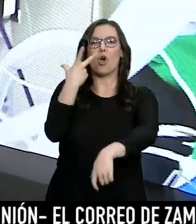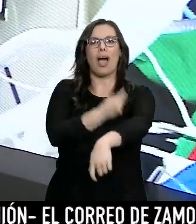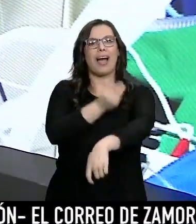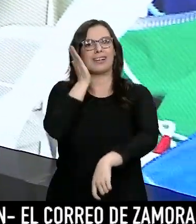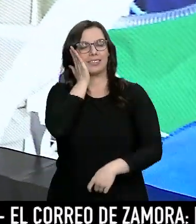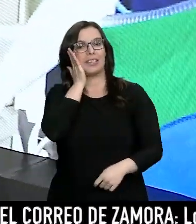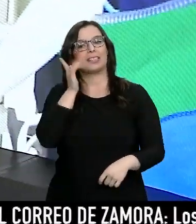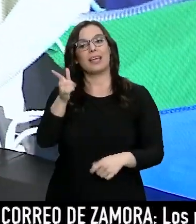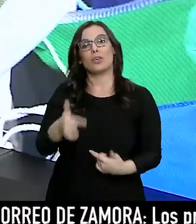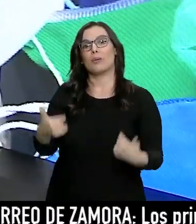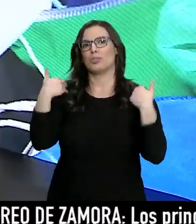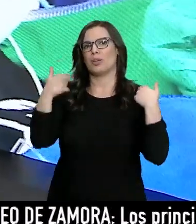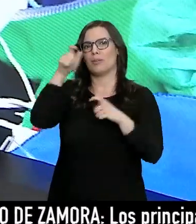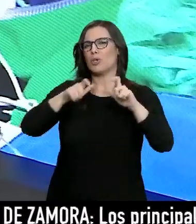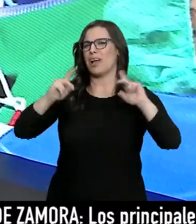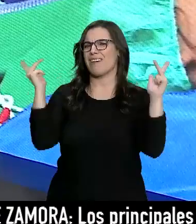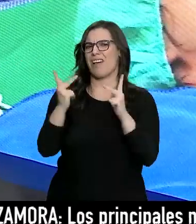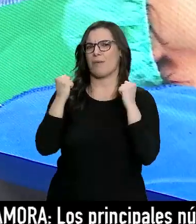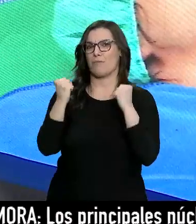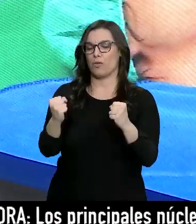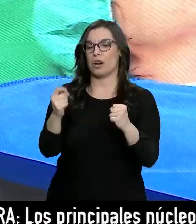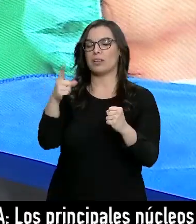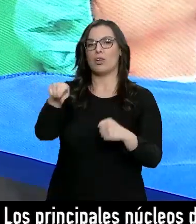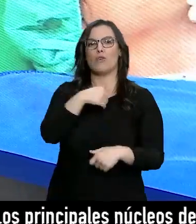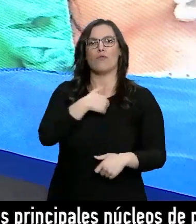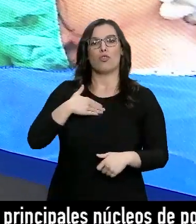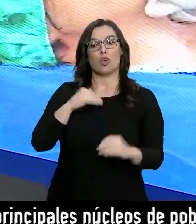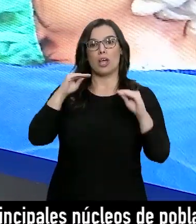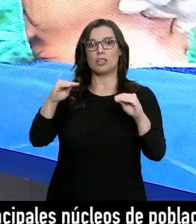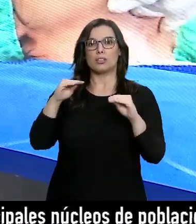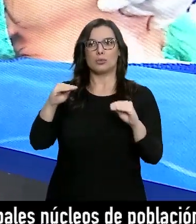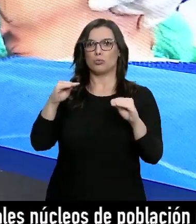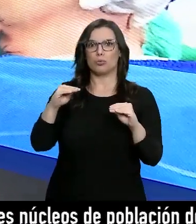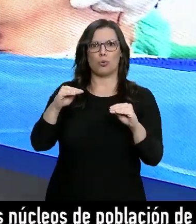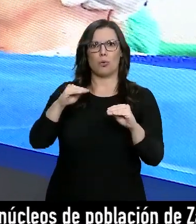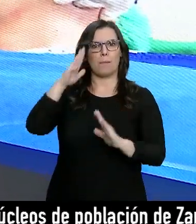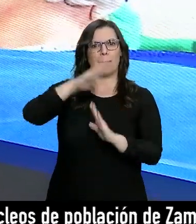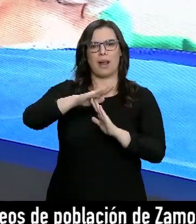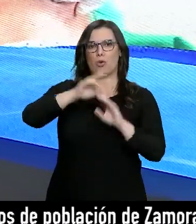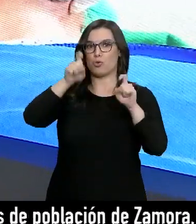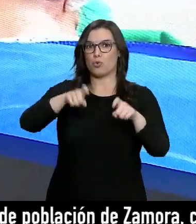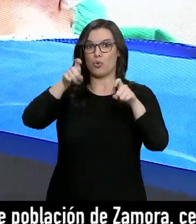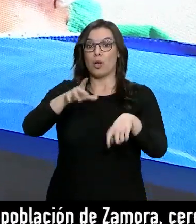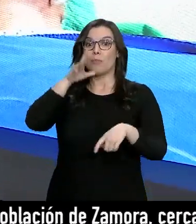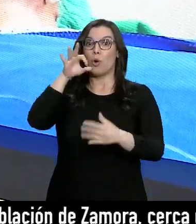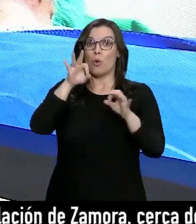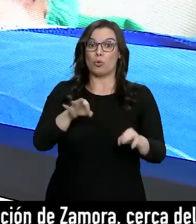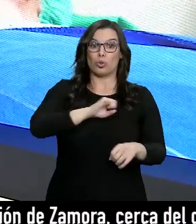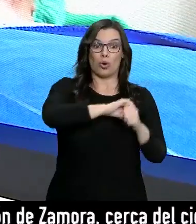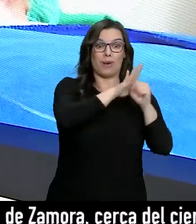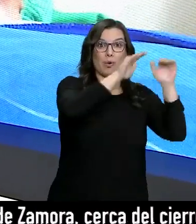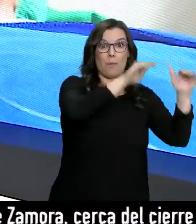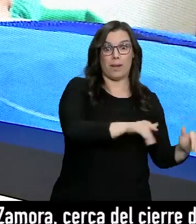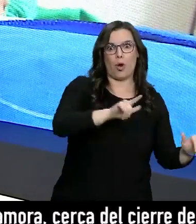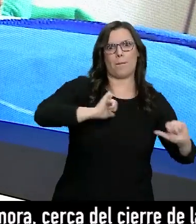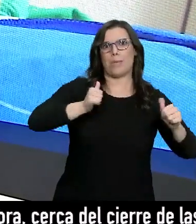encargan de los pacientes críticos. Sus funciones no han cesado ni en los momentos más relajados de la pandemia, porque tenían que retomar las cirugías atrasadas.